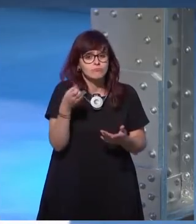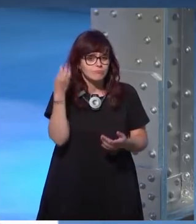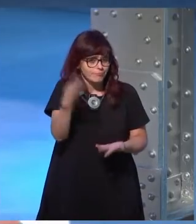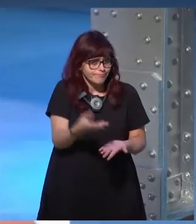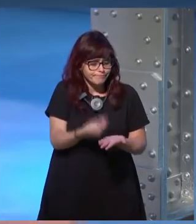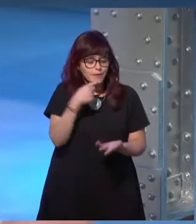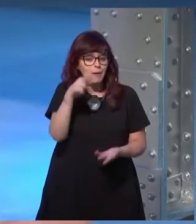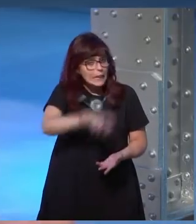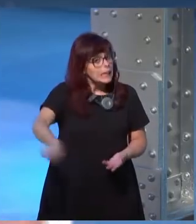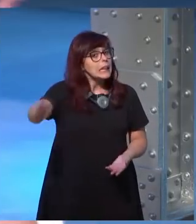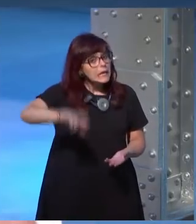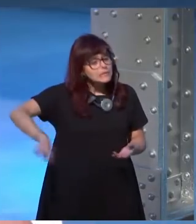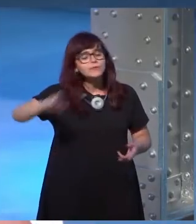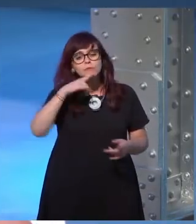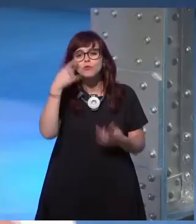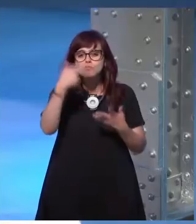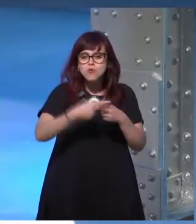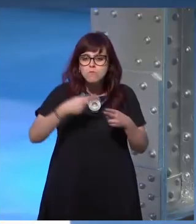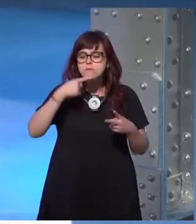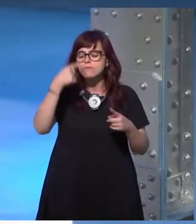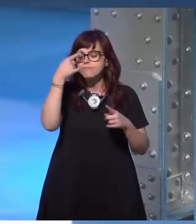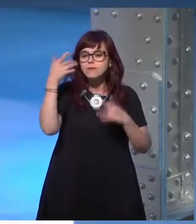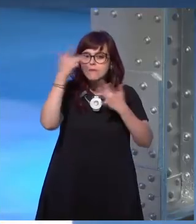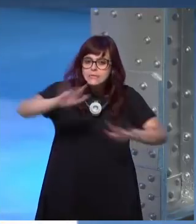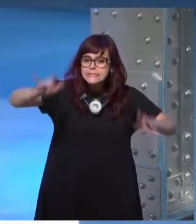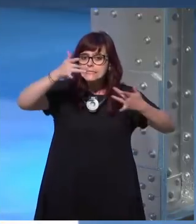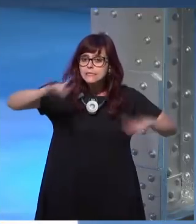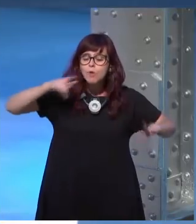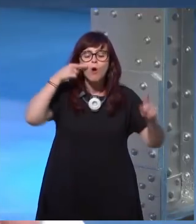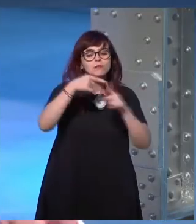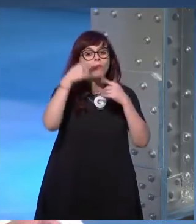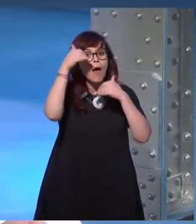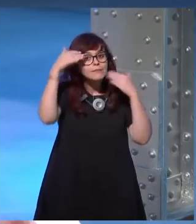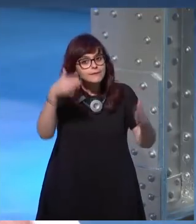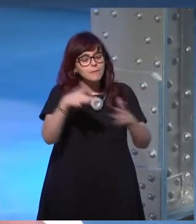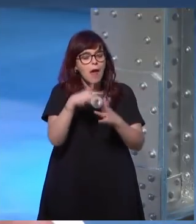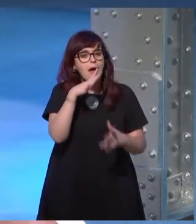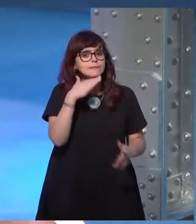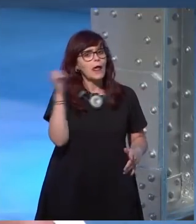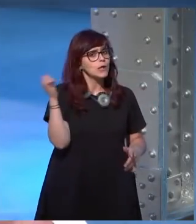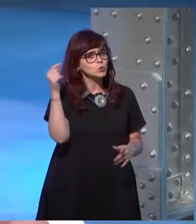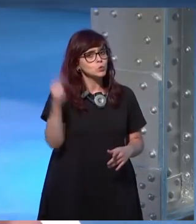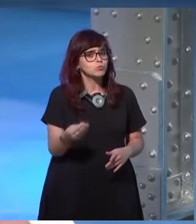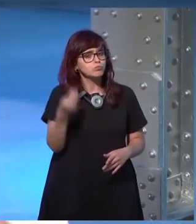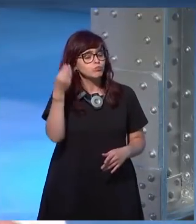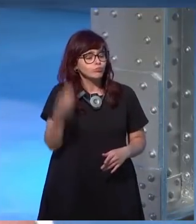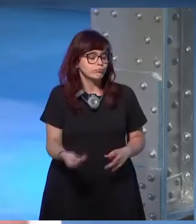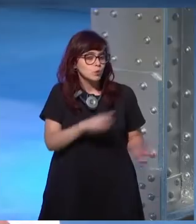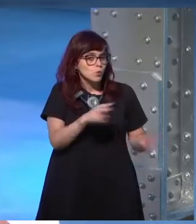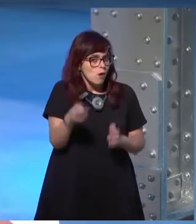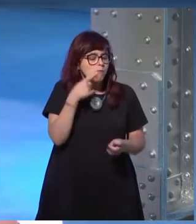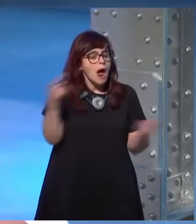tenemos que asegurarnos de que tenemos los ojos abiertos de que estamos atentas a nuevos talentos y que los